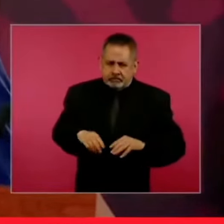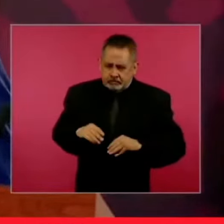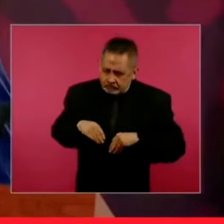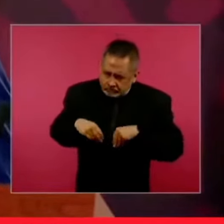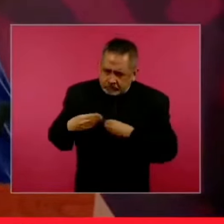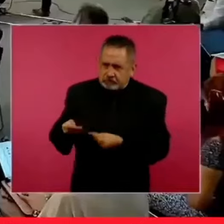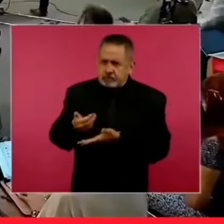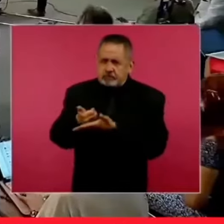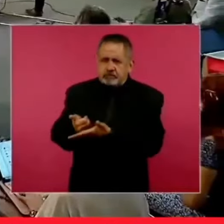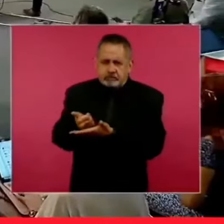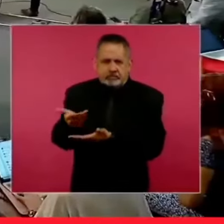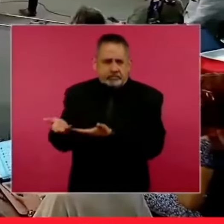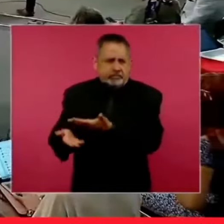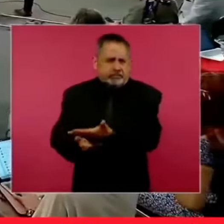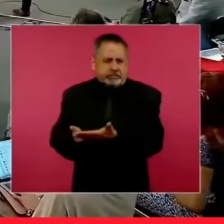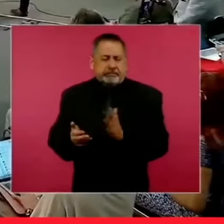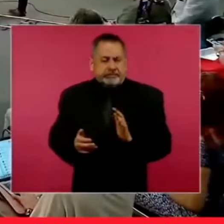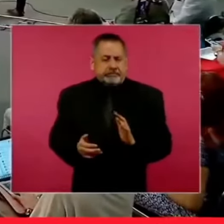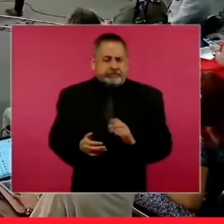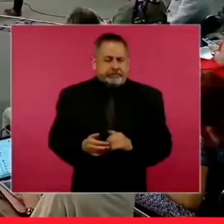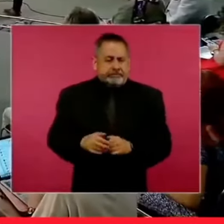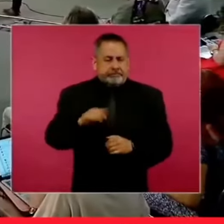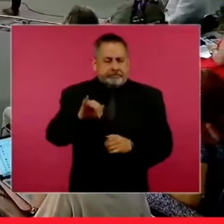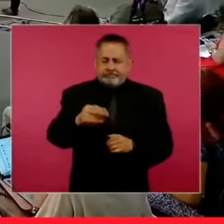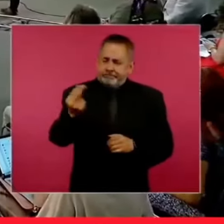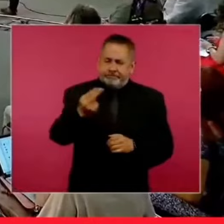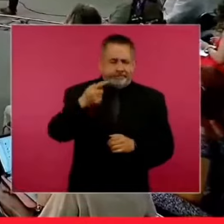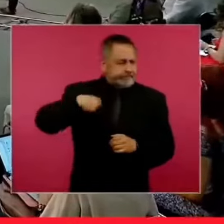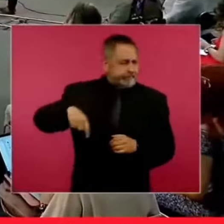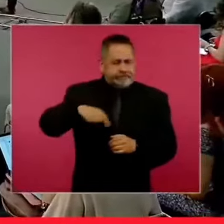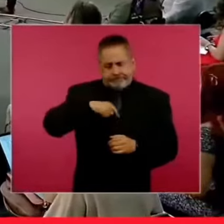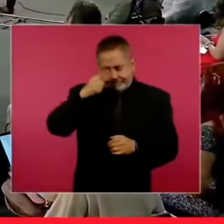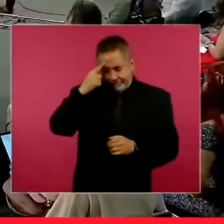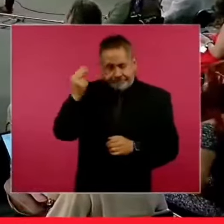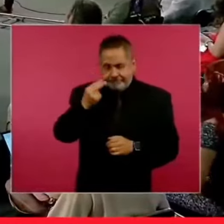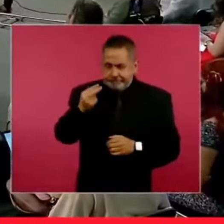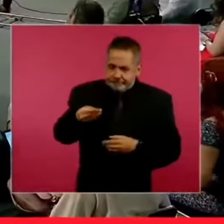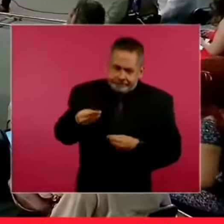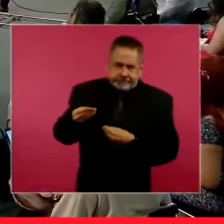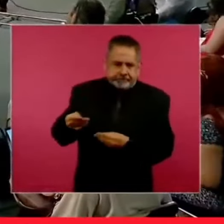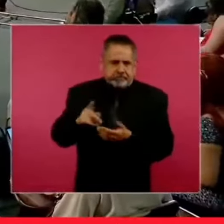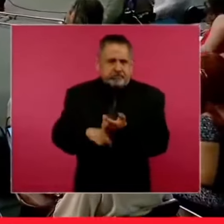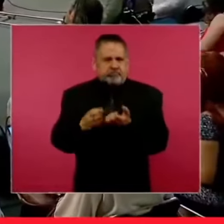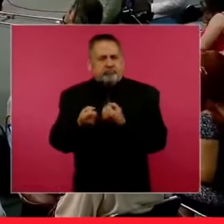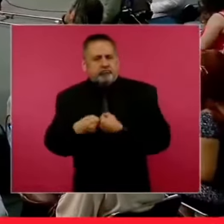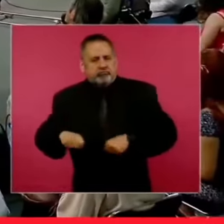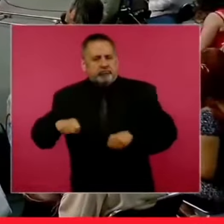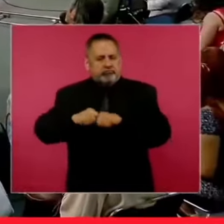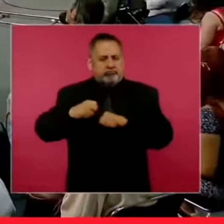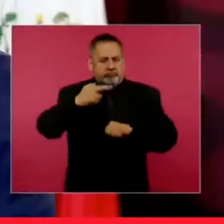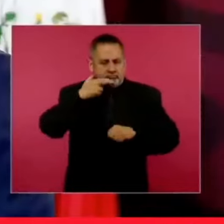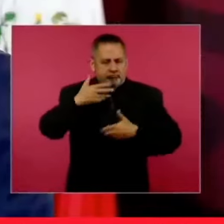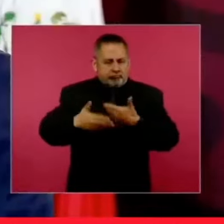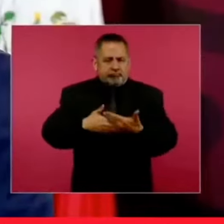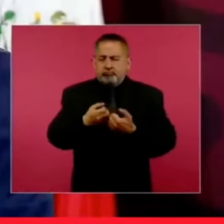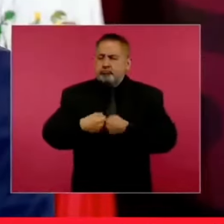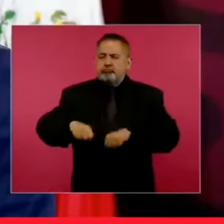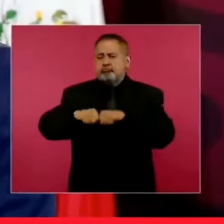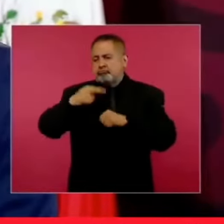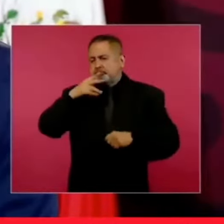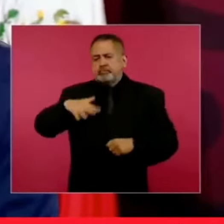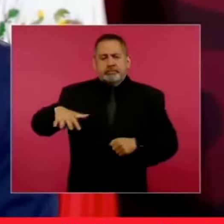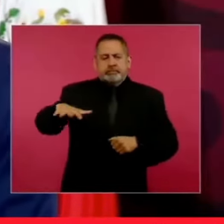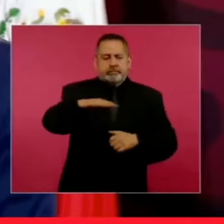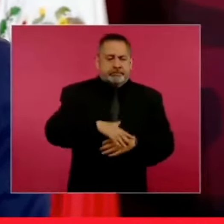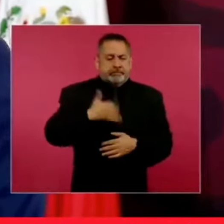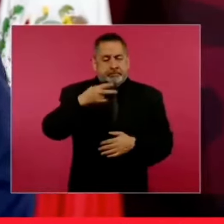Y sí necesitamos una sociedad mejor. Y en el caso